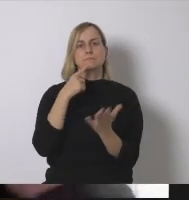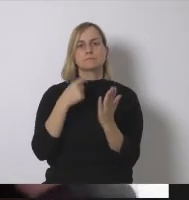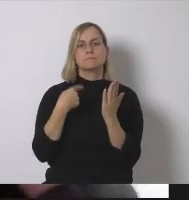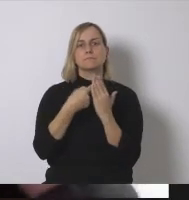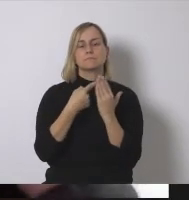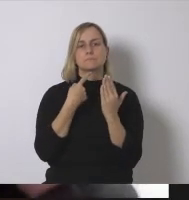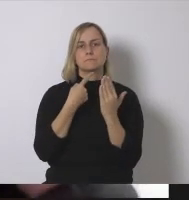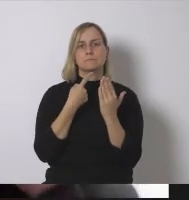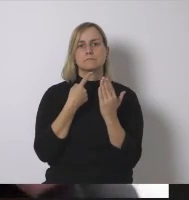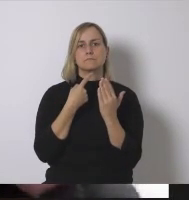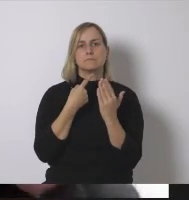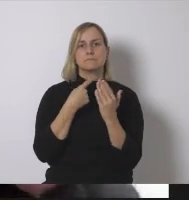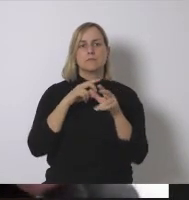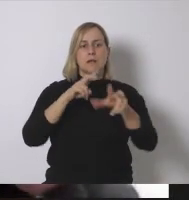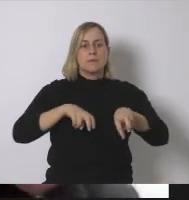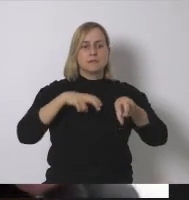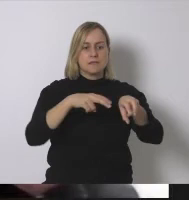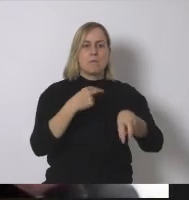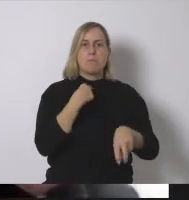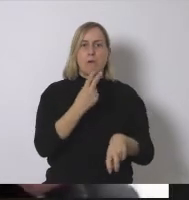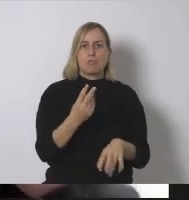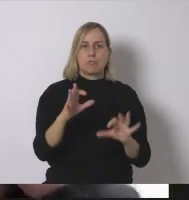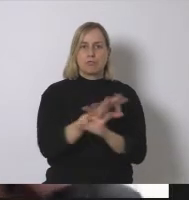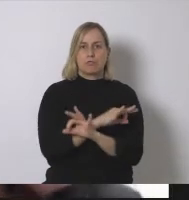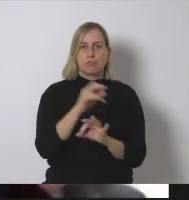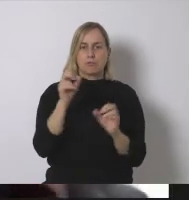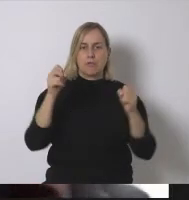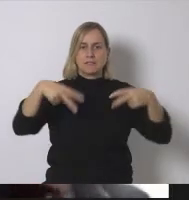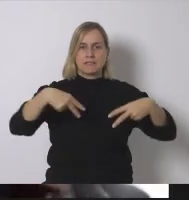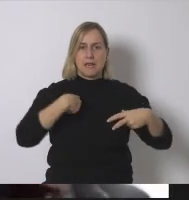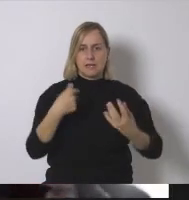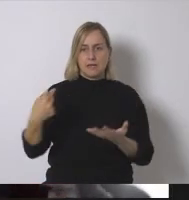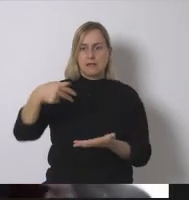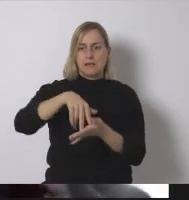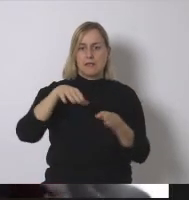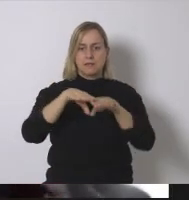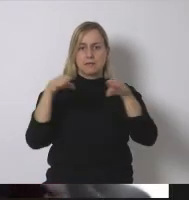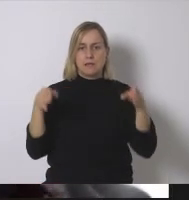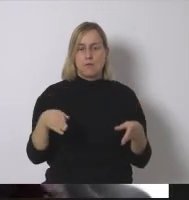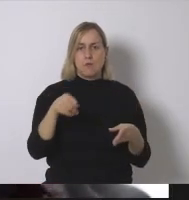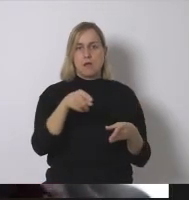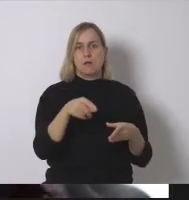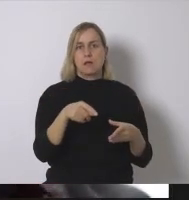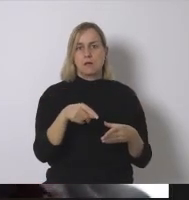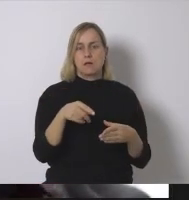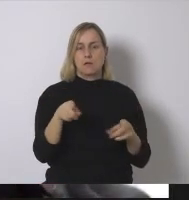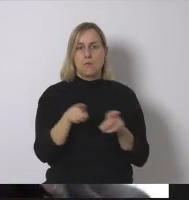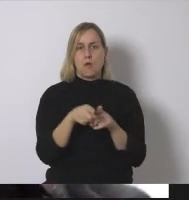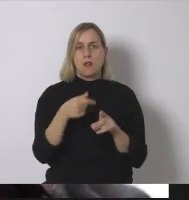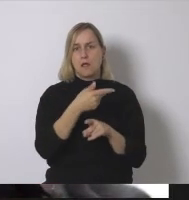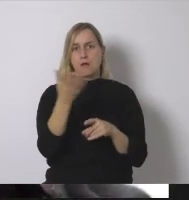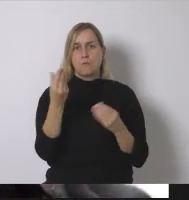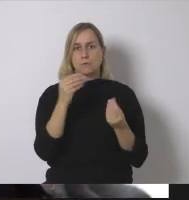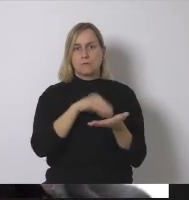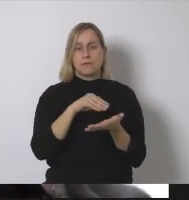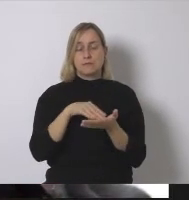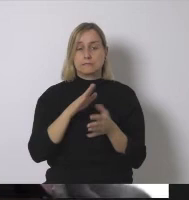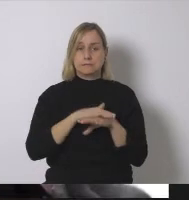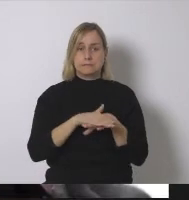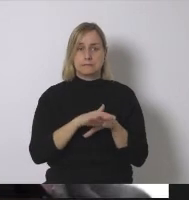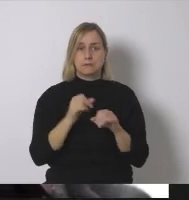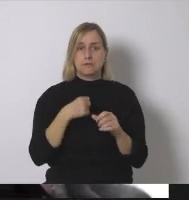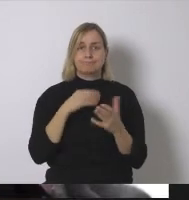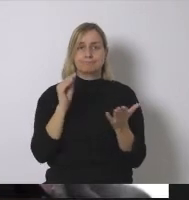he visto que en el chat decías que los agricultores no tienen voz en esta mesa como